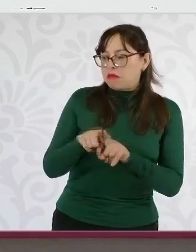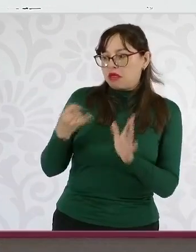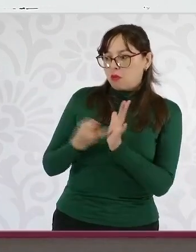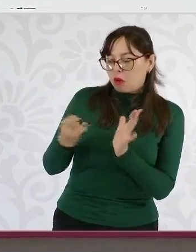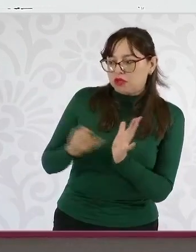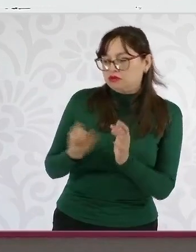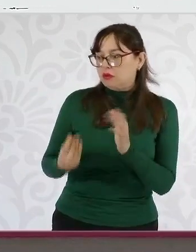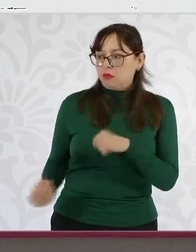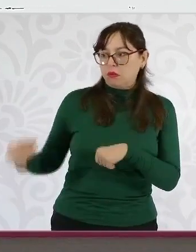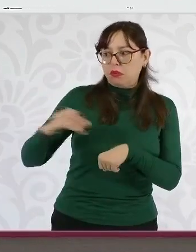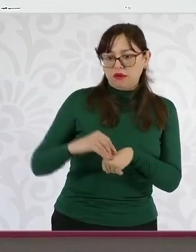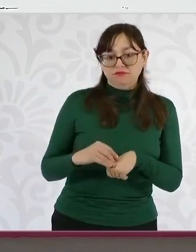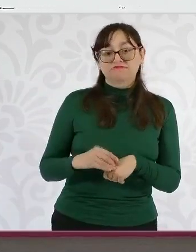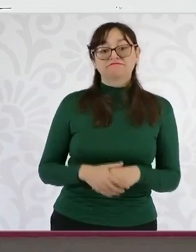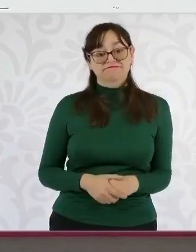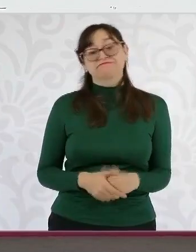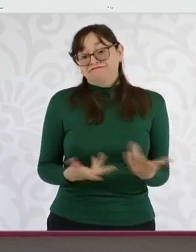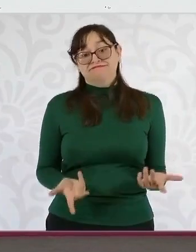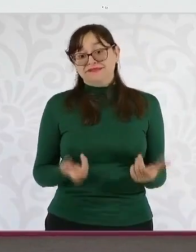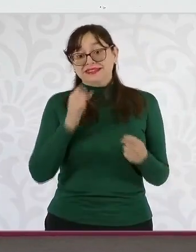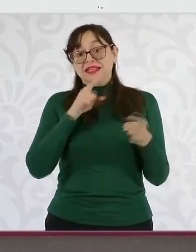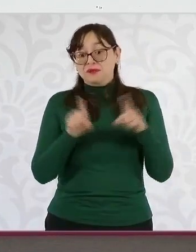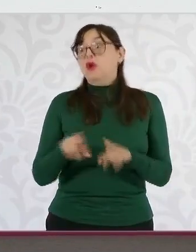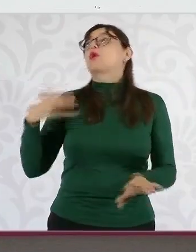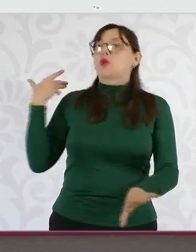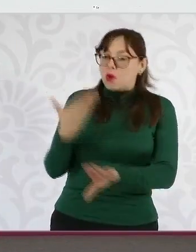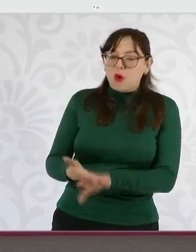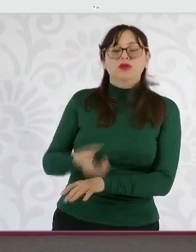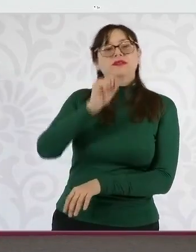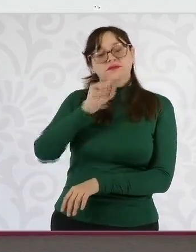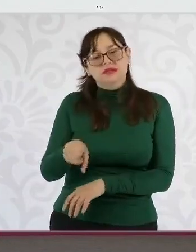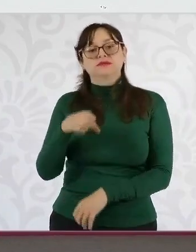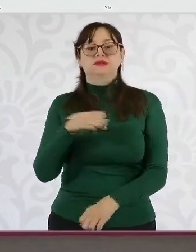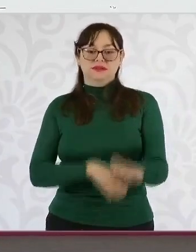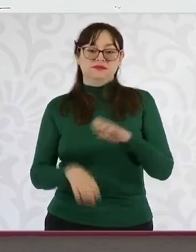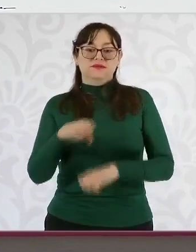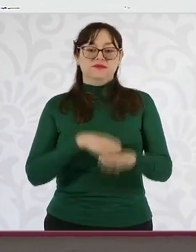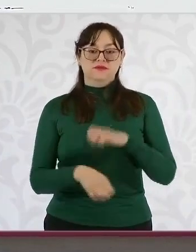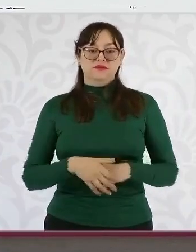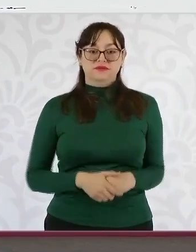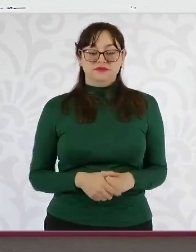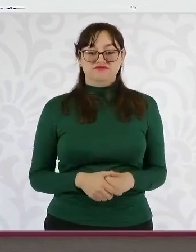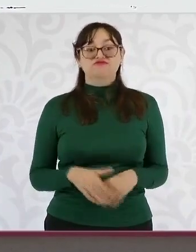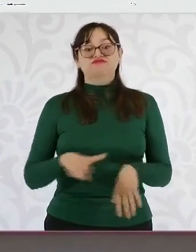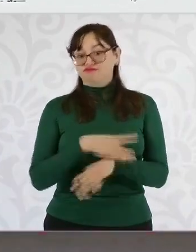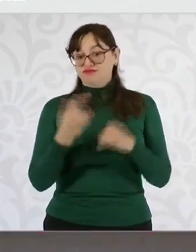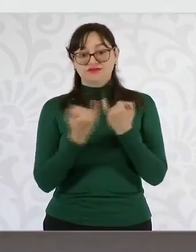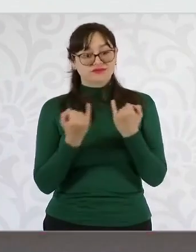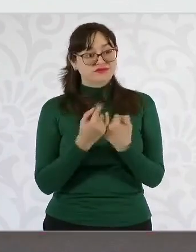afectaría a estas tres empresas. ¿Por qué? Porque son las que más exportan a México